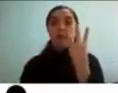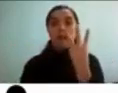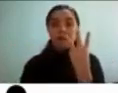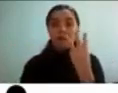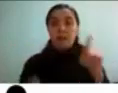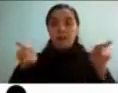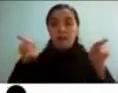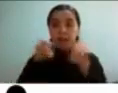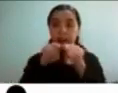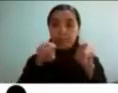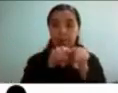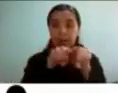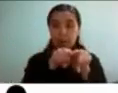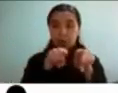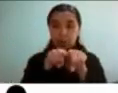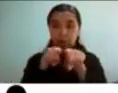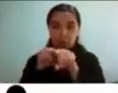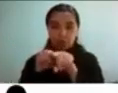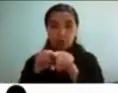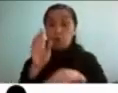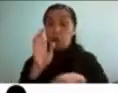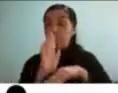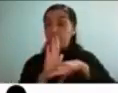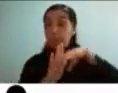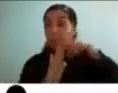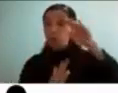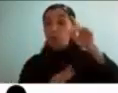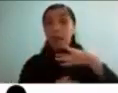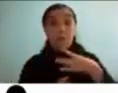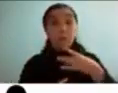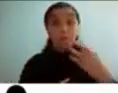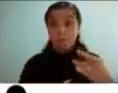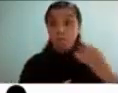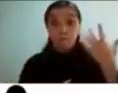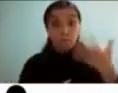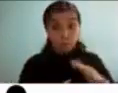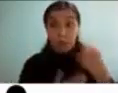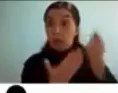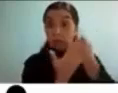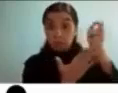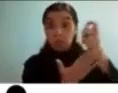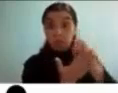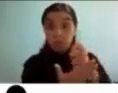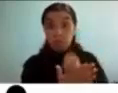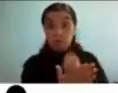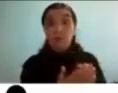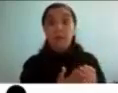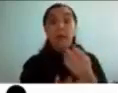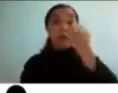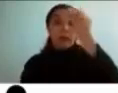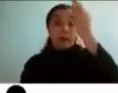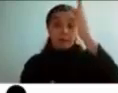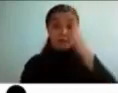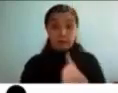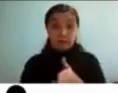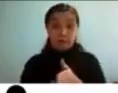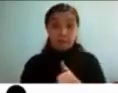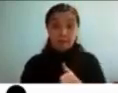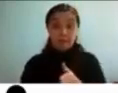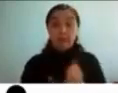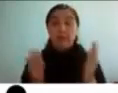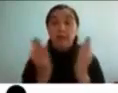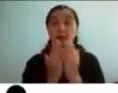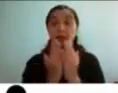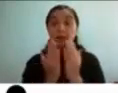acá yo soy la mayor yo estoy ya diagnosticada con una evaluación después viene al medio que está estudiando